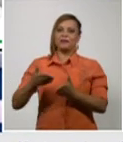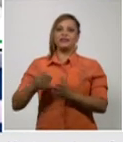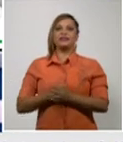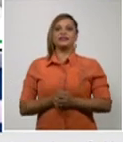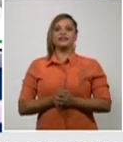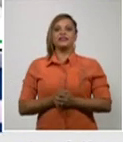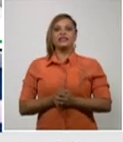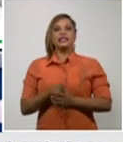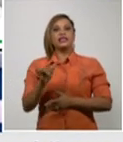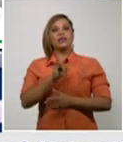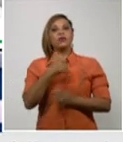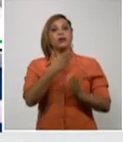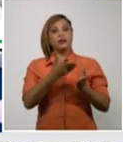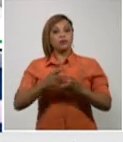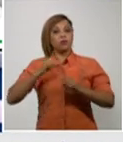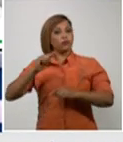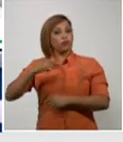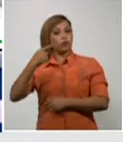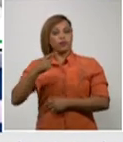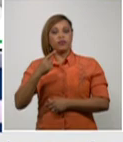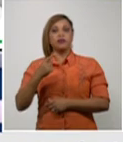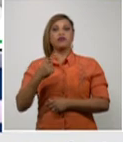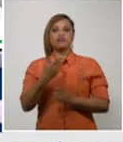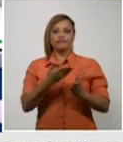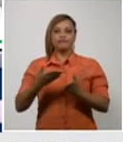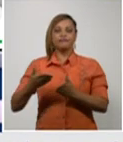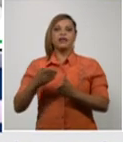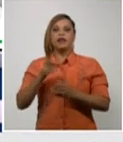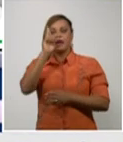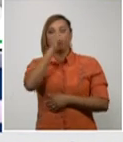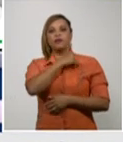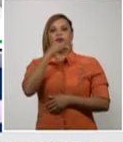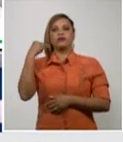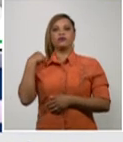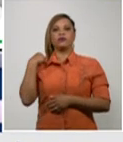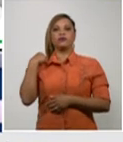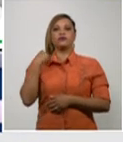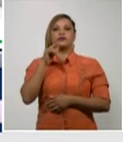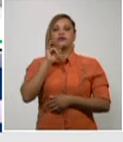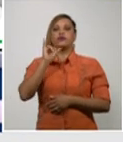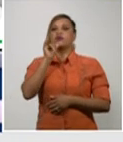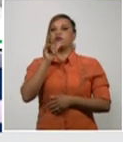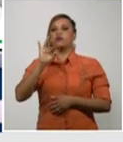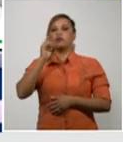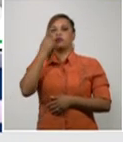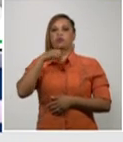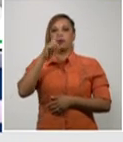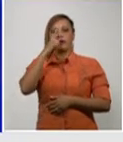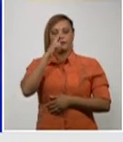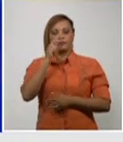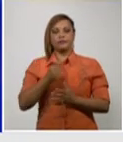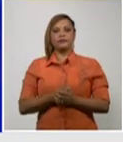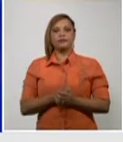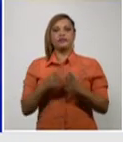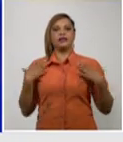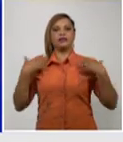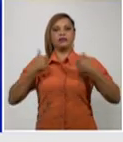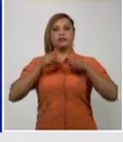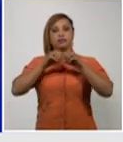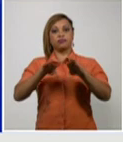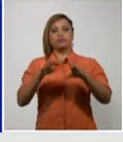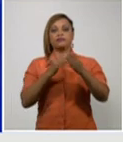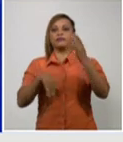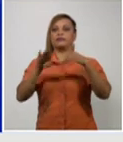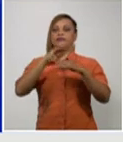el gusto de recibir como cada mañana ya al doctor Francisco Durán García, Director Nacional de Epidemiología del Ministerio de Salud Pública.